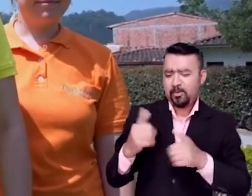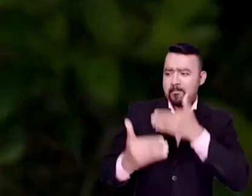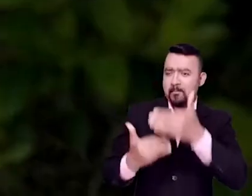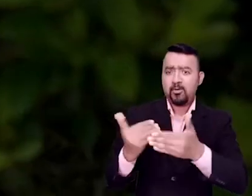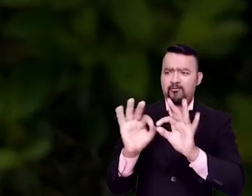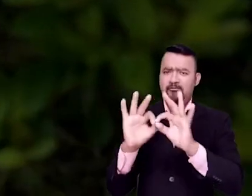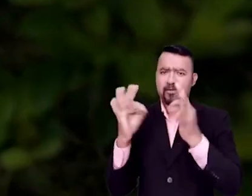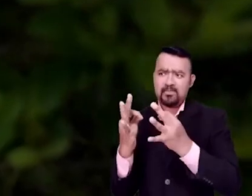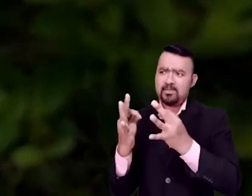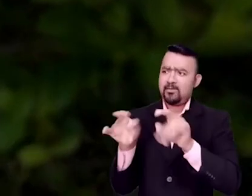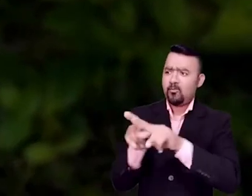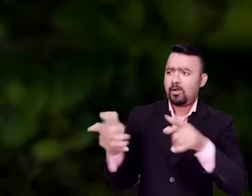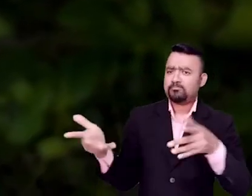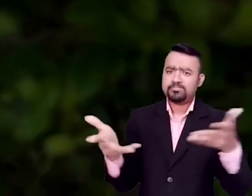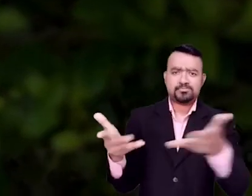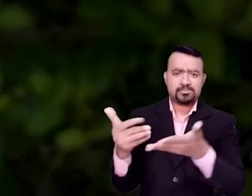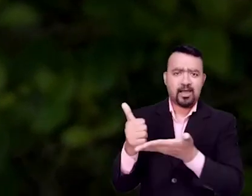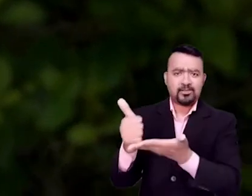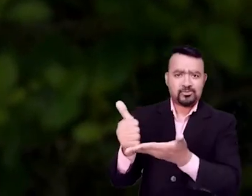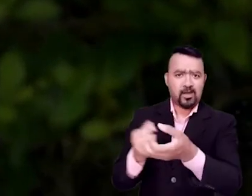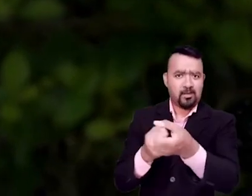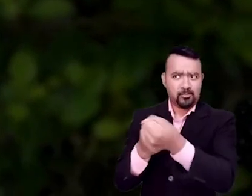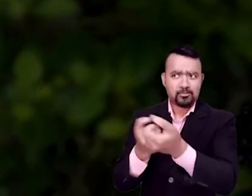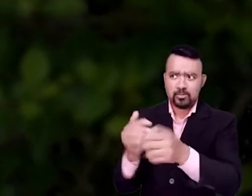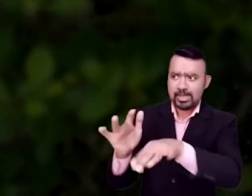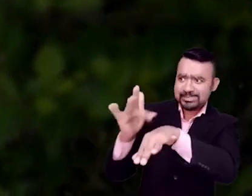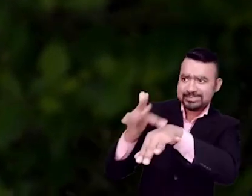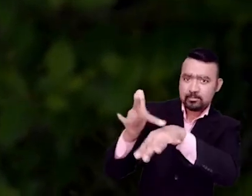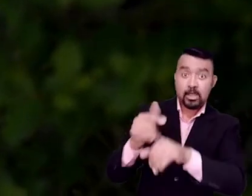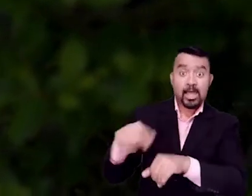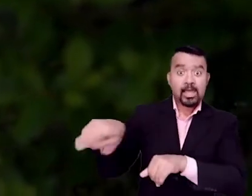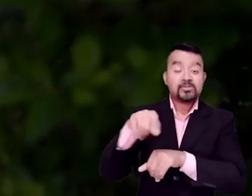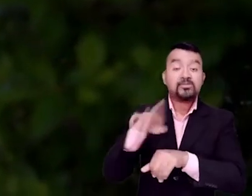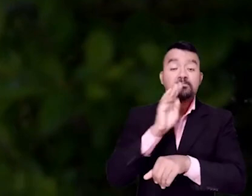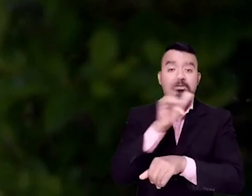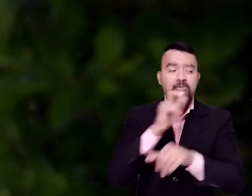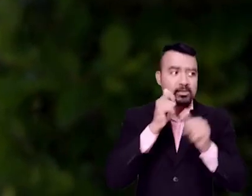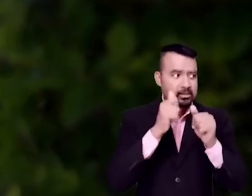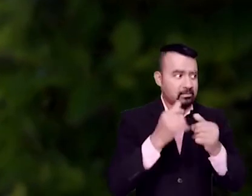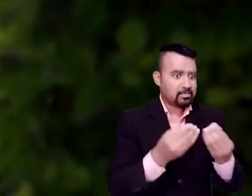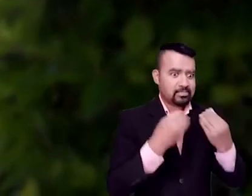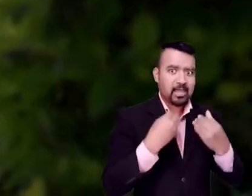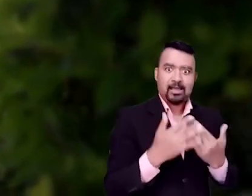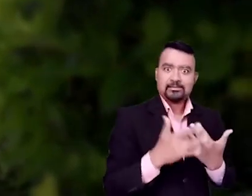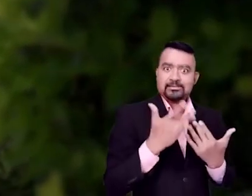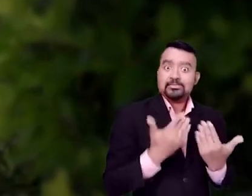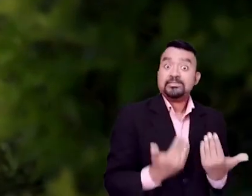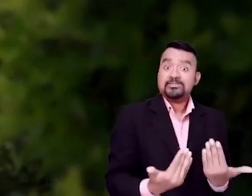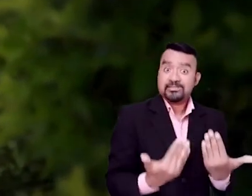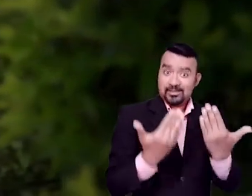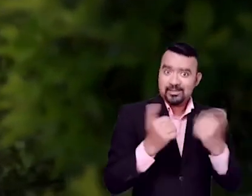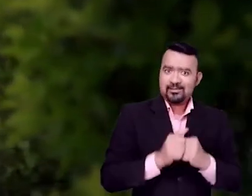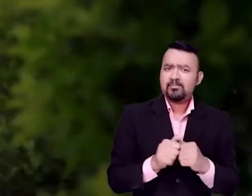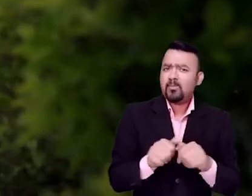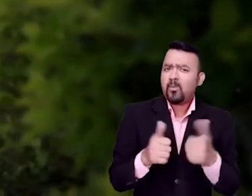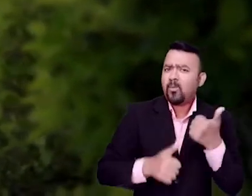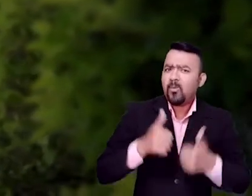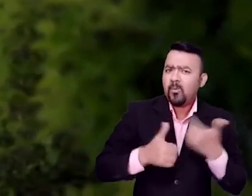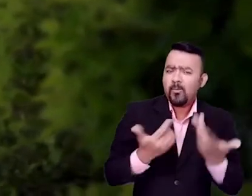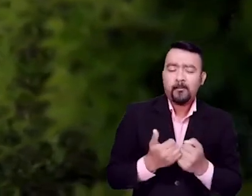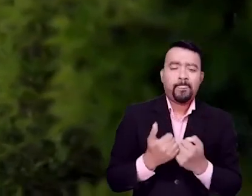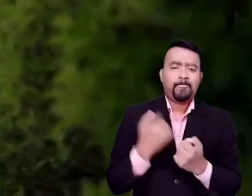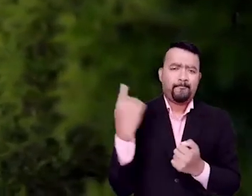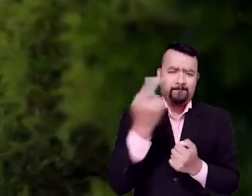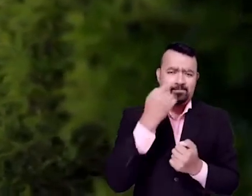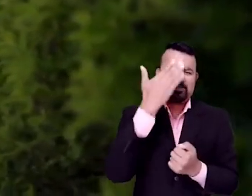estar con sus familias Esto genera un impacto positivo en las personas Y es entender que todos podemos convivir en